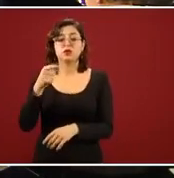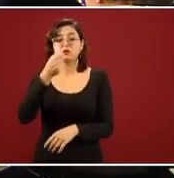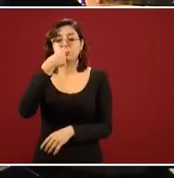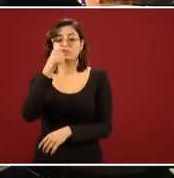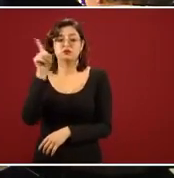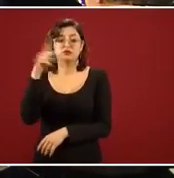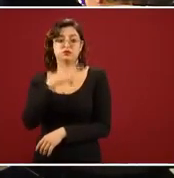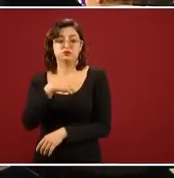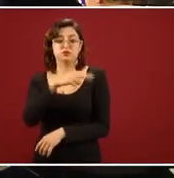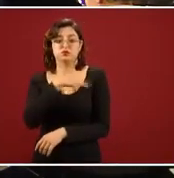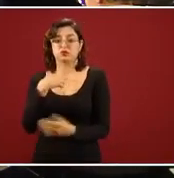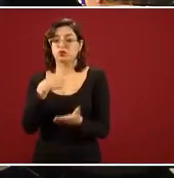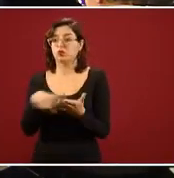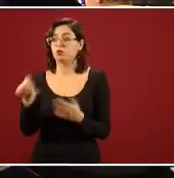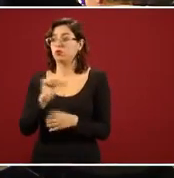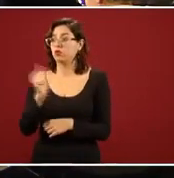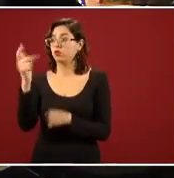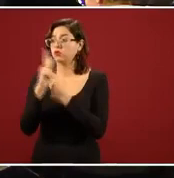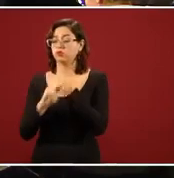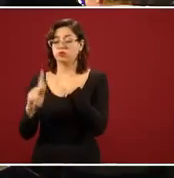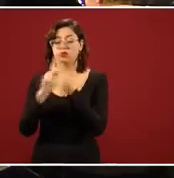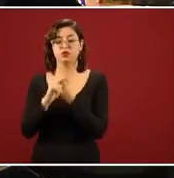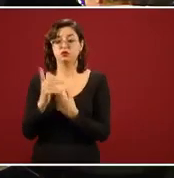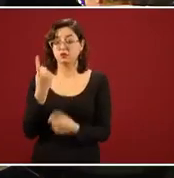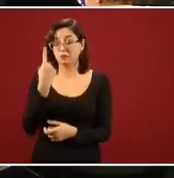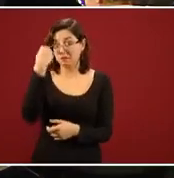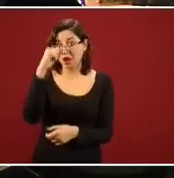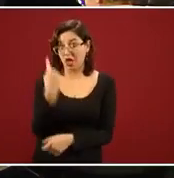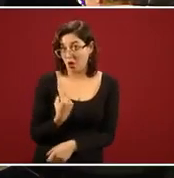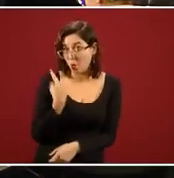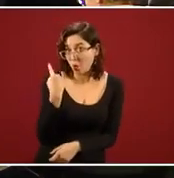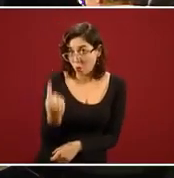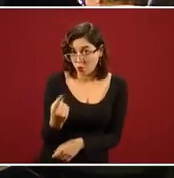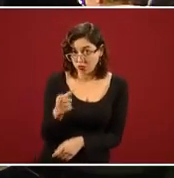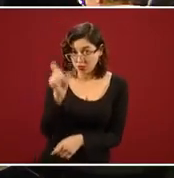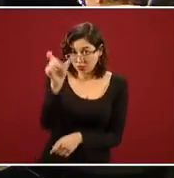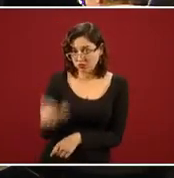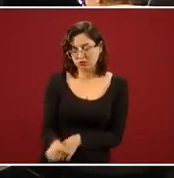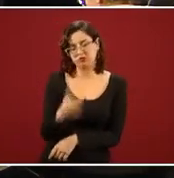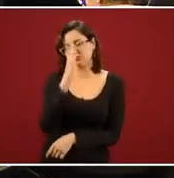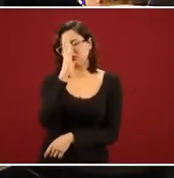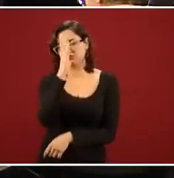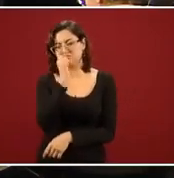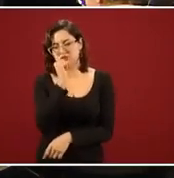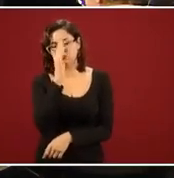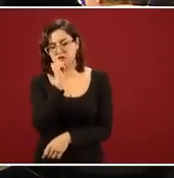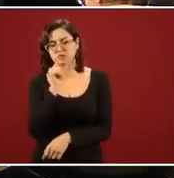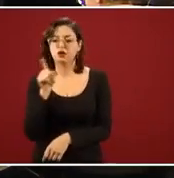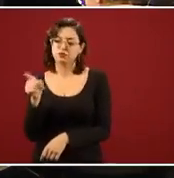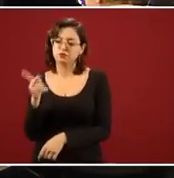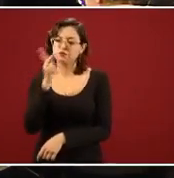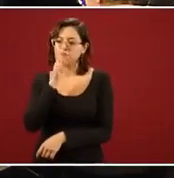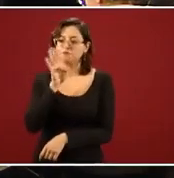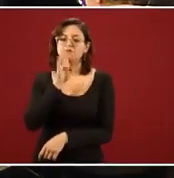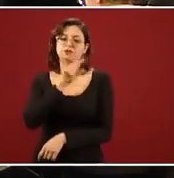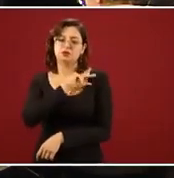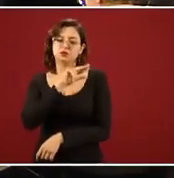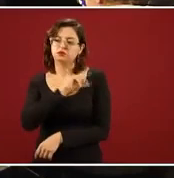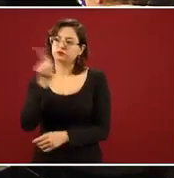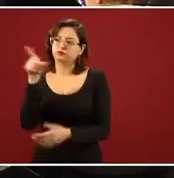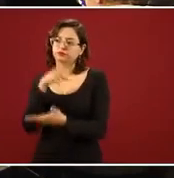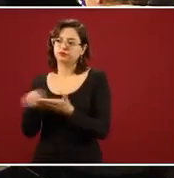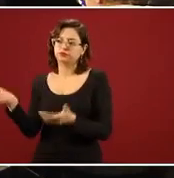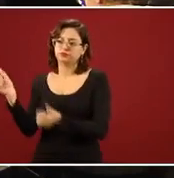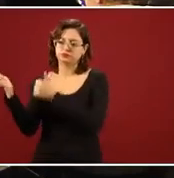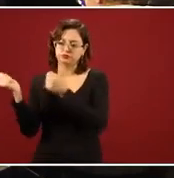realizar las compras por paciente específico. Posteriormente fue atendida ante cada una de las complicaciones presentadas y